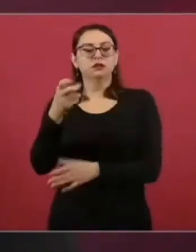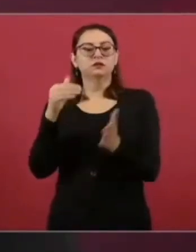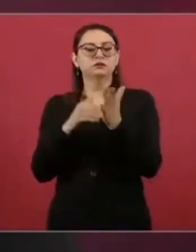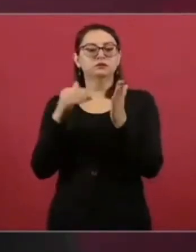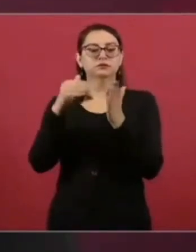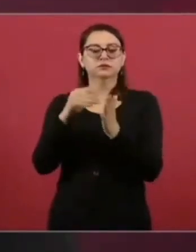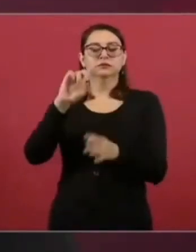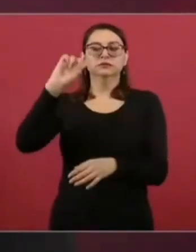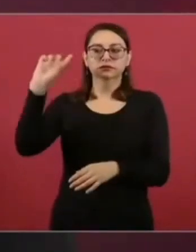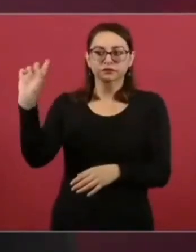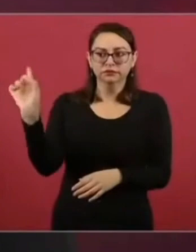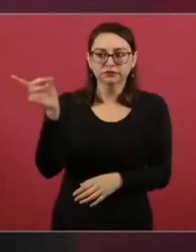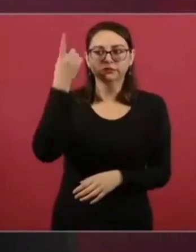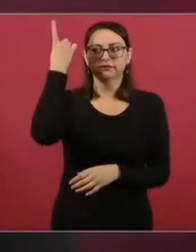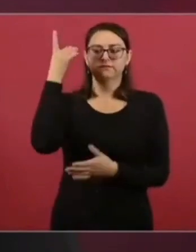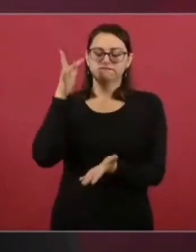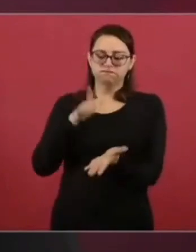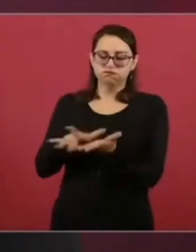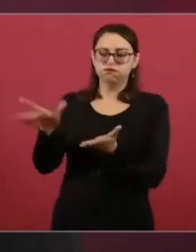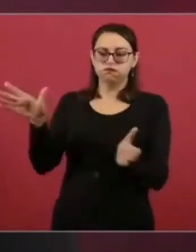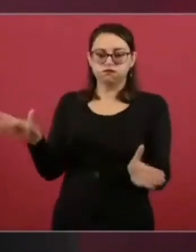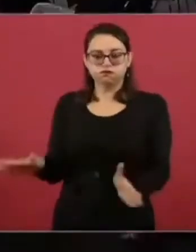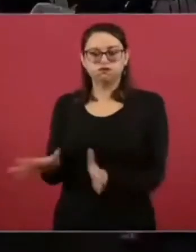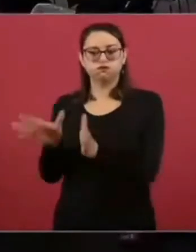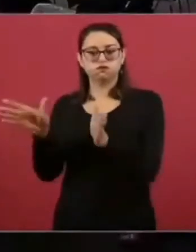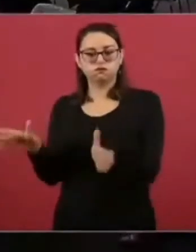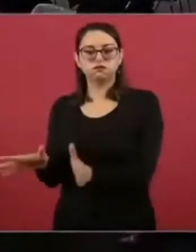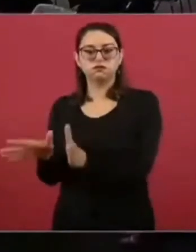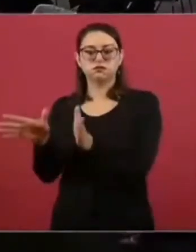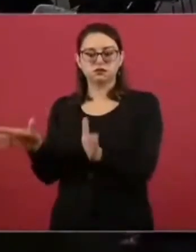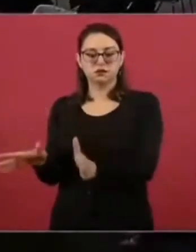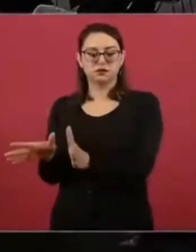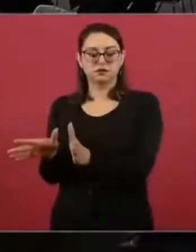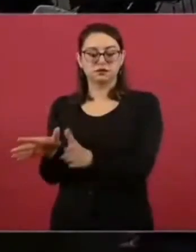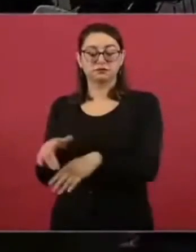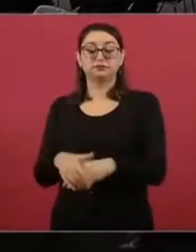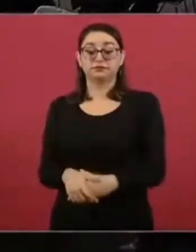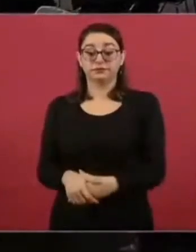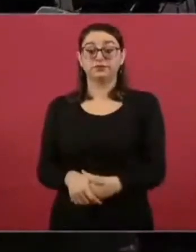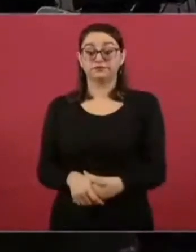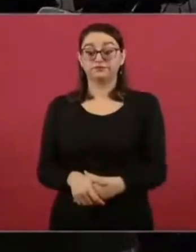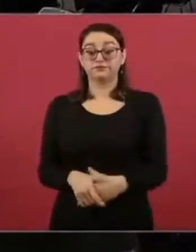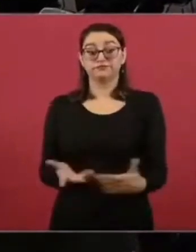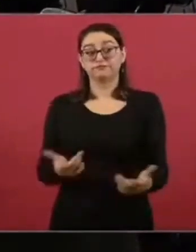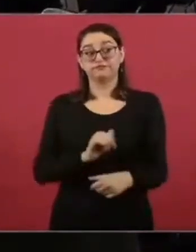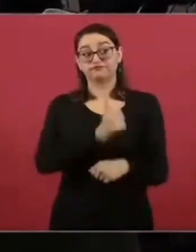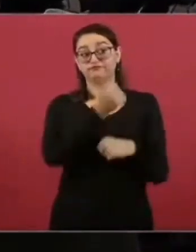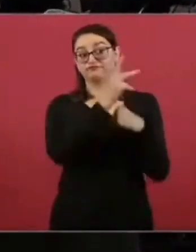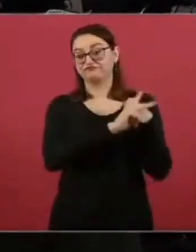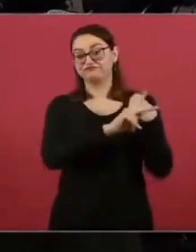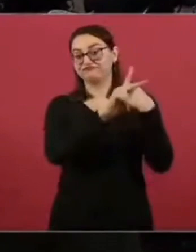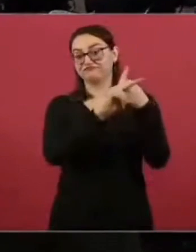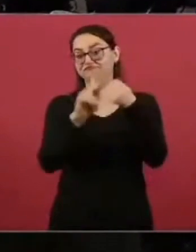centroamericanos y del Caribe. Y eso no lo están haciendo